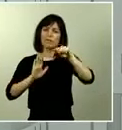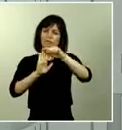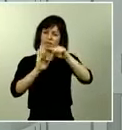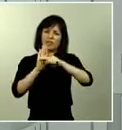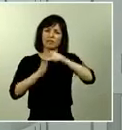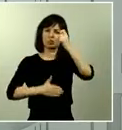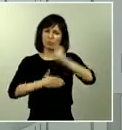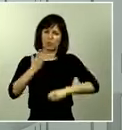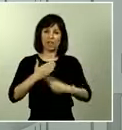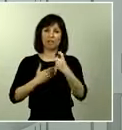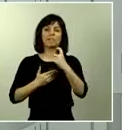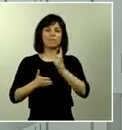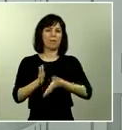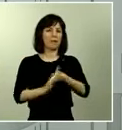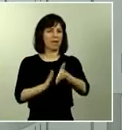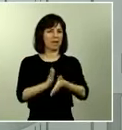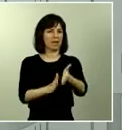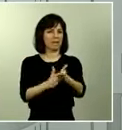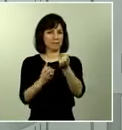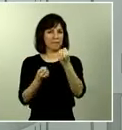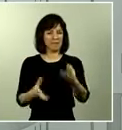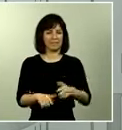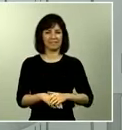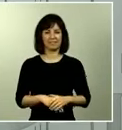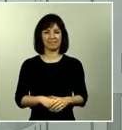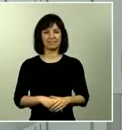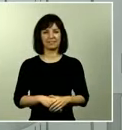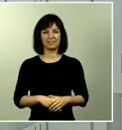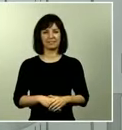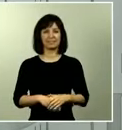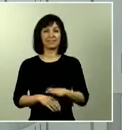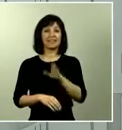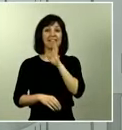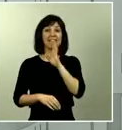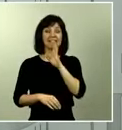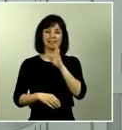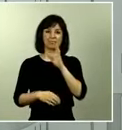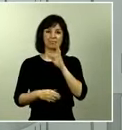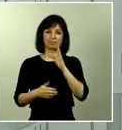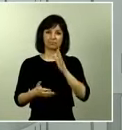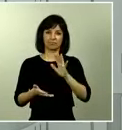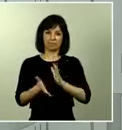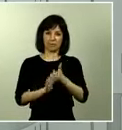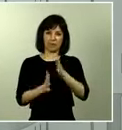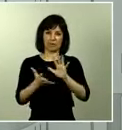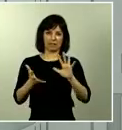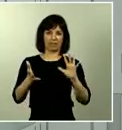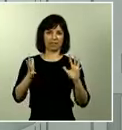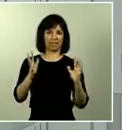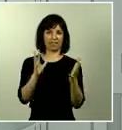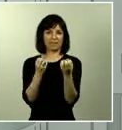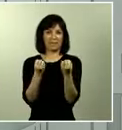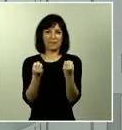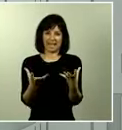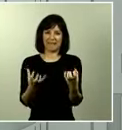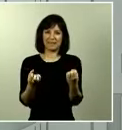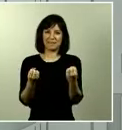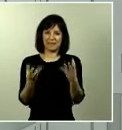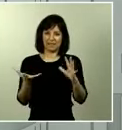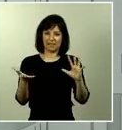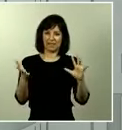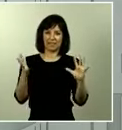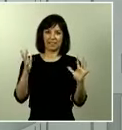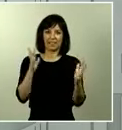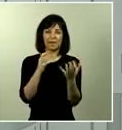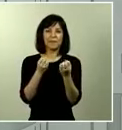dirección. La tendencia, como les digo, se mantiene favorable. Esa tendencia es favorable, se mantiene con solidez,